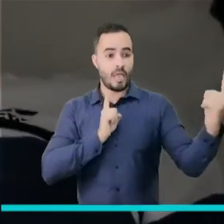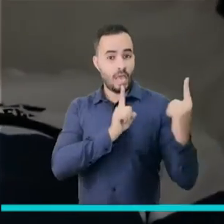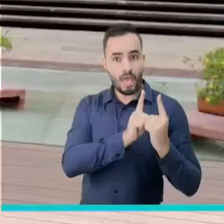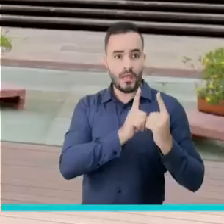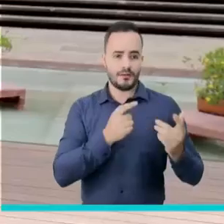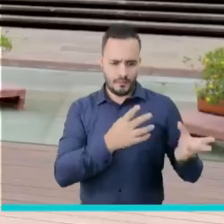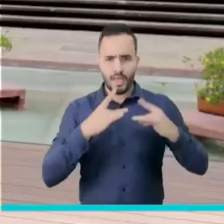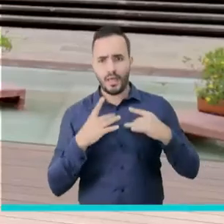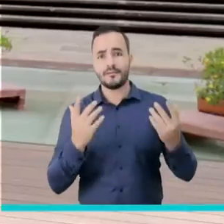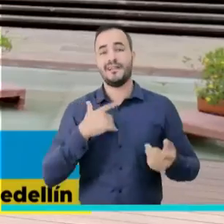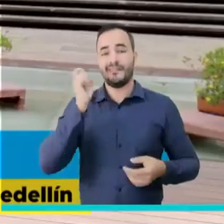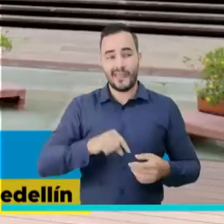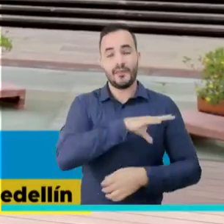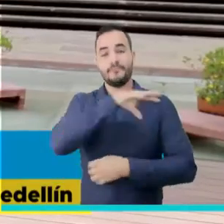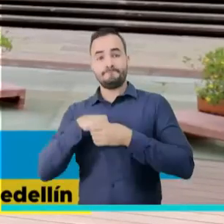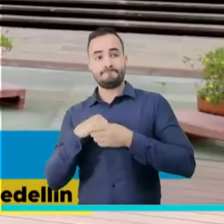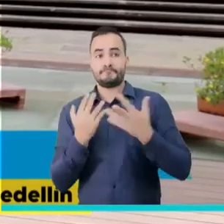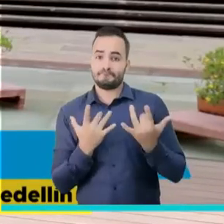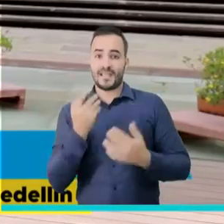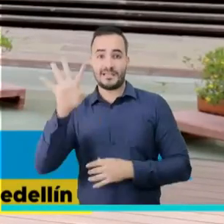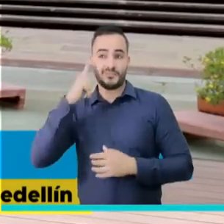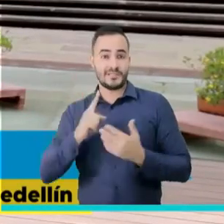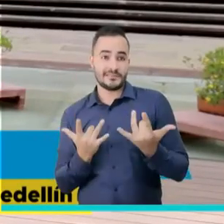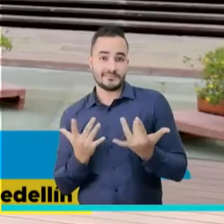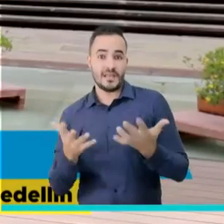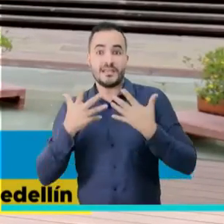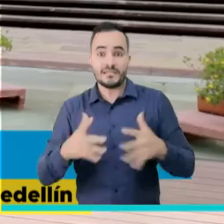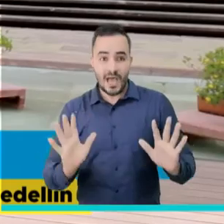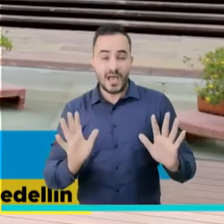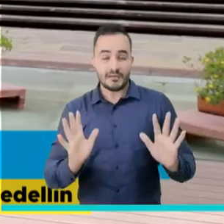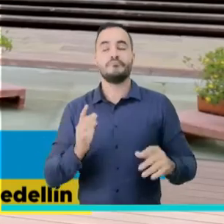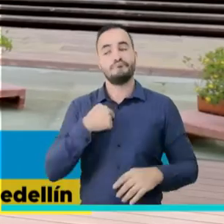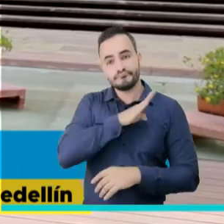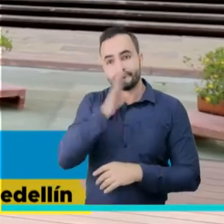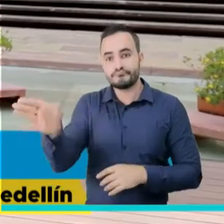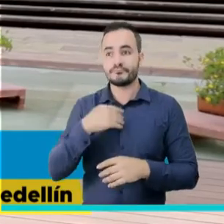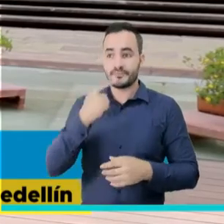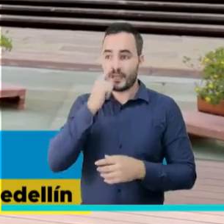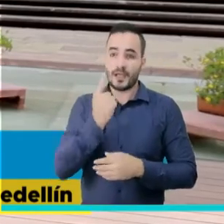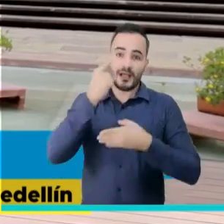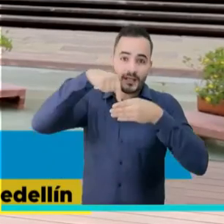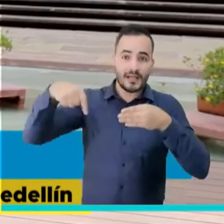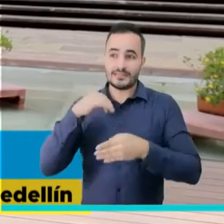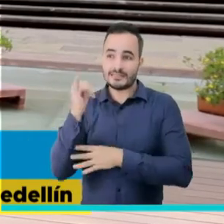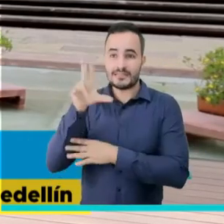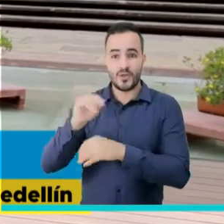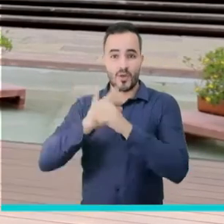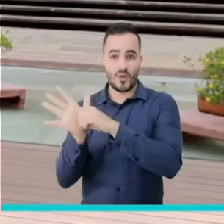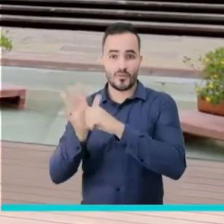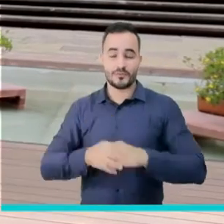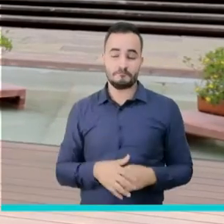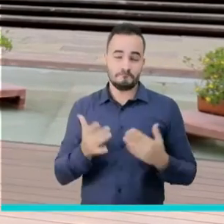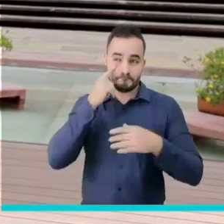caso positivo, me tengo que aislar por 14 días y a los 7 días de ese contacto debo realizarme la prueba para